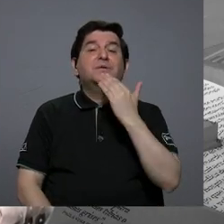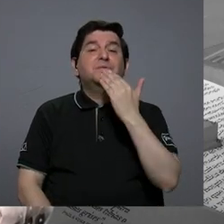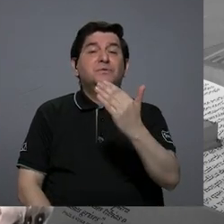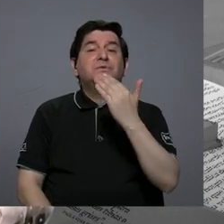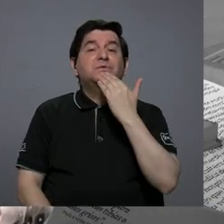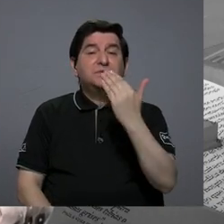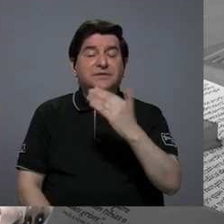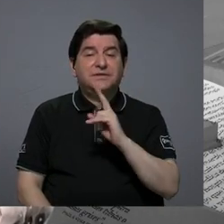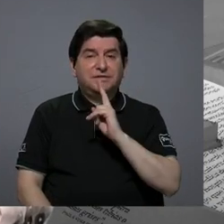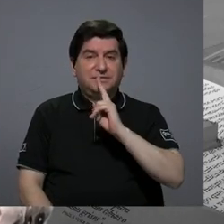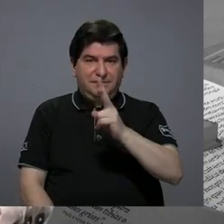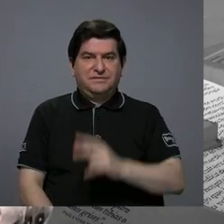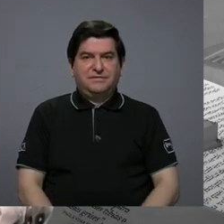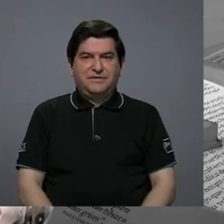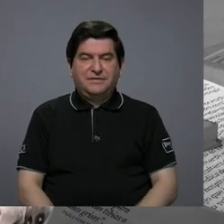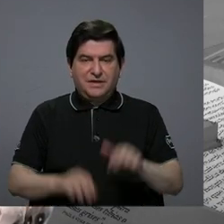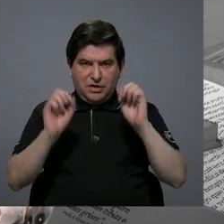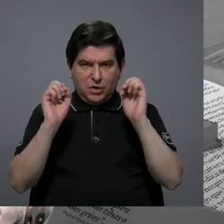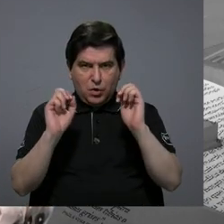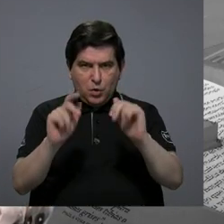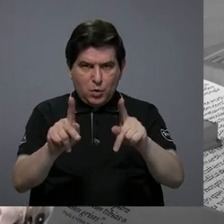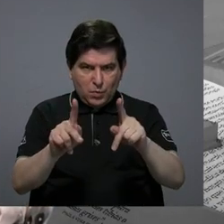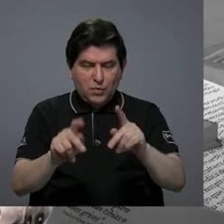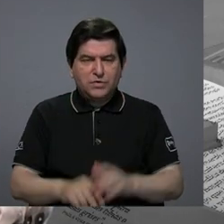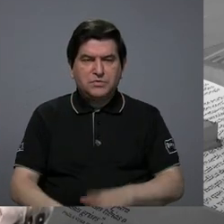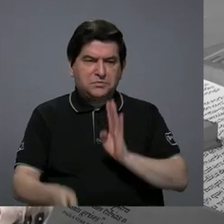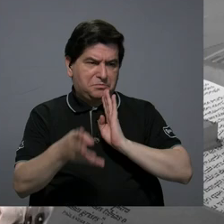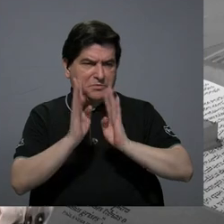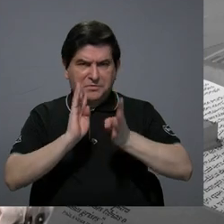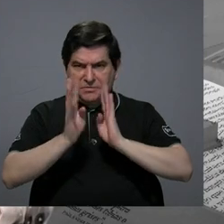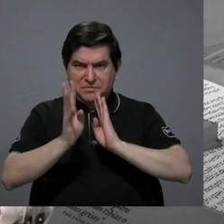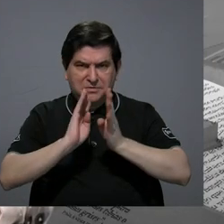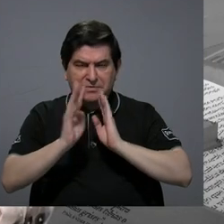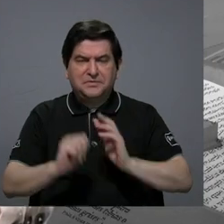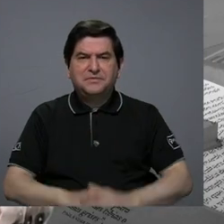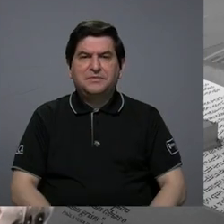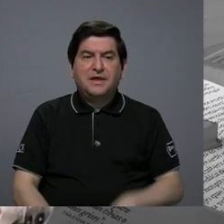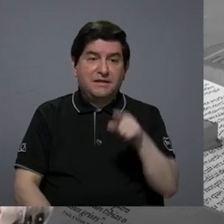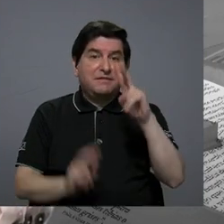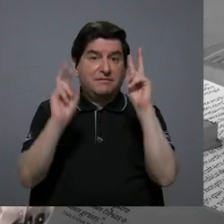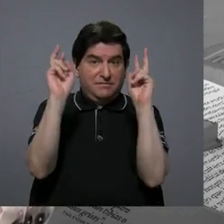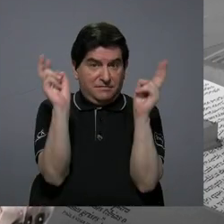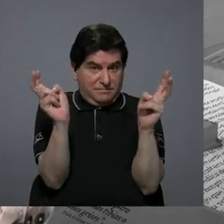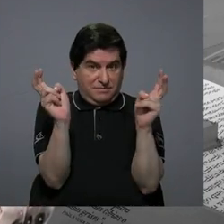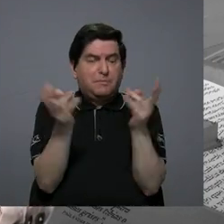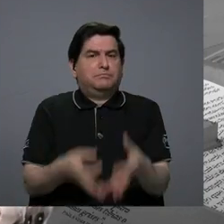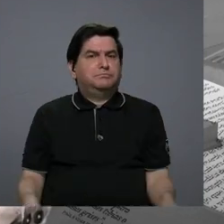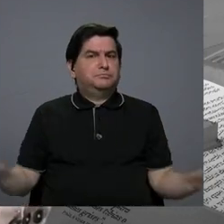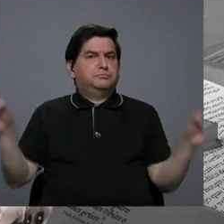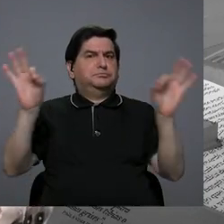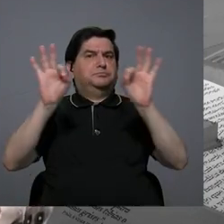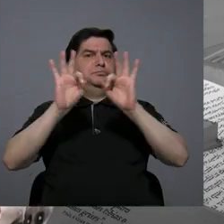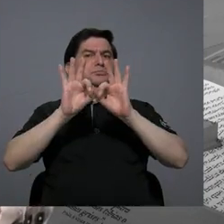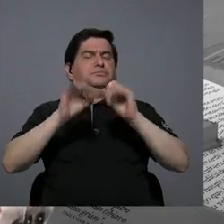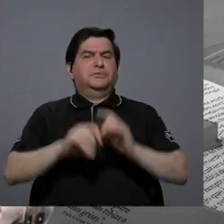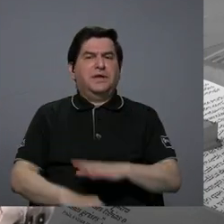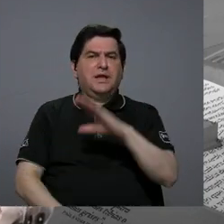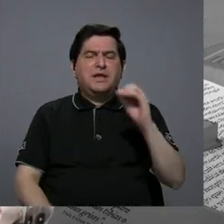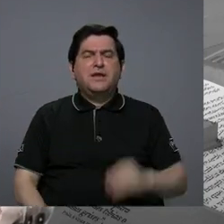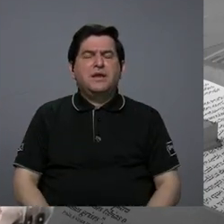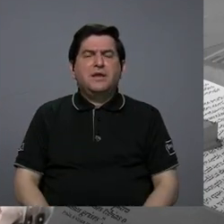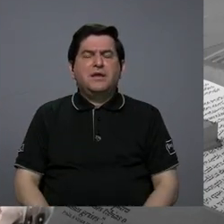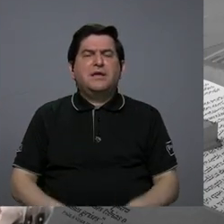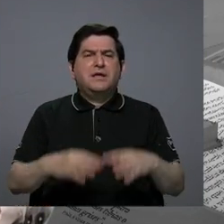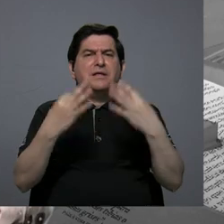agradecimiento realmente por la posibilidad de hablar de este tema tan importante y de